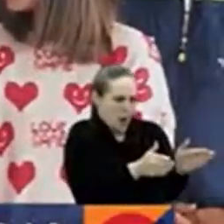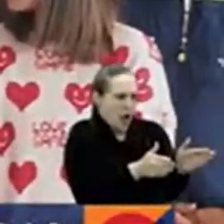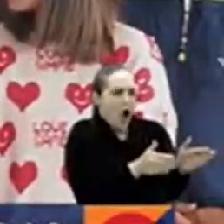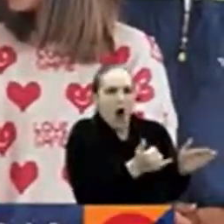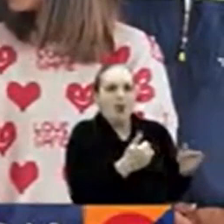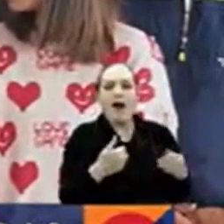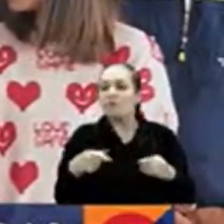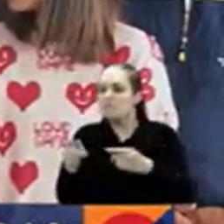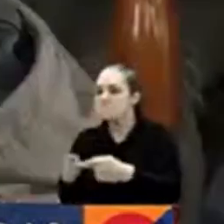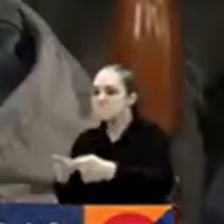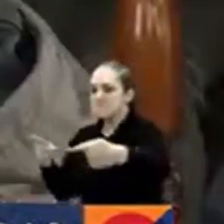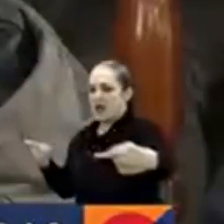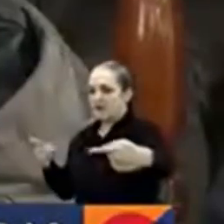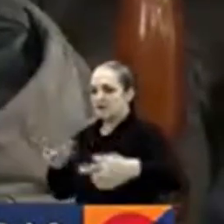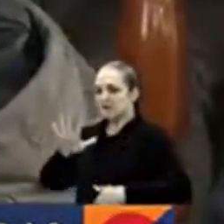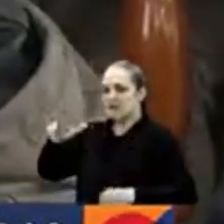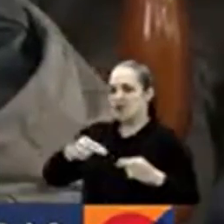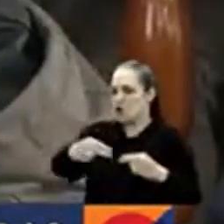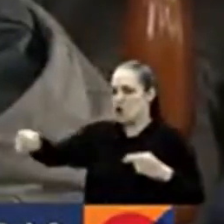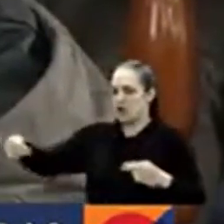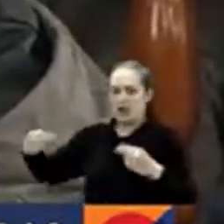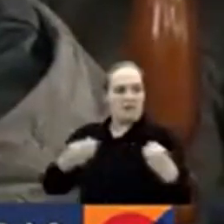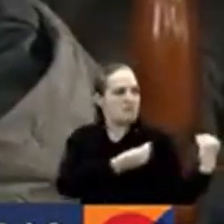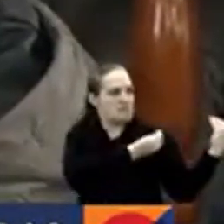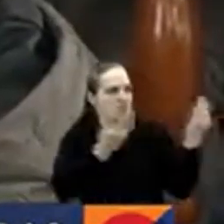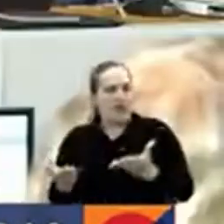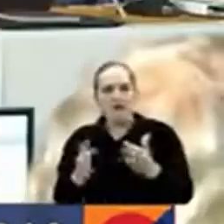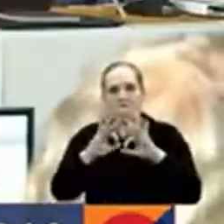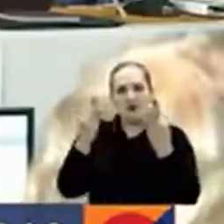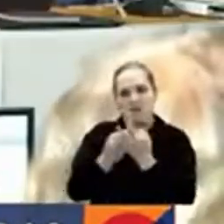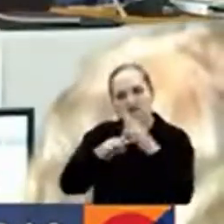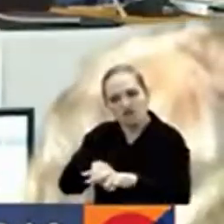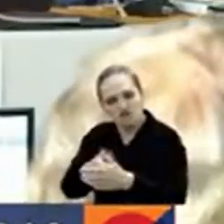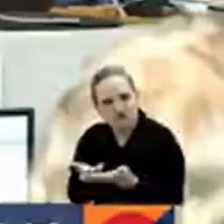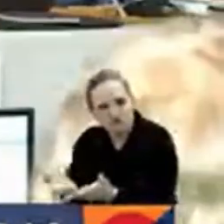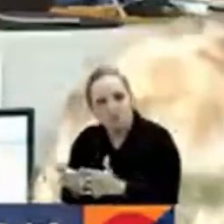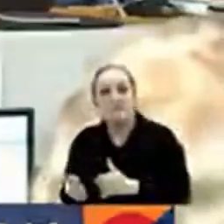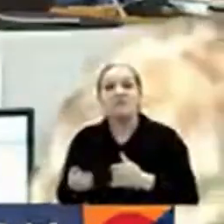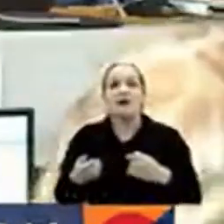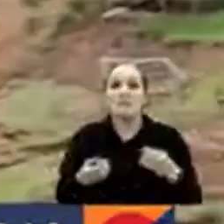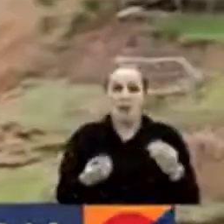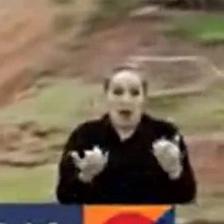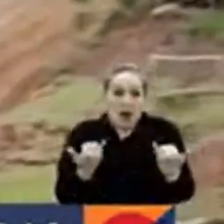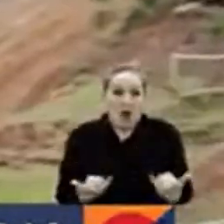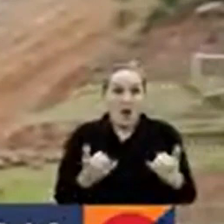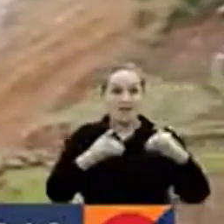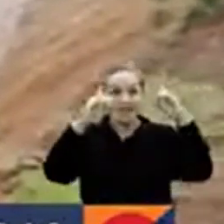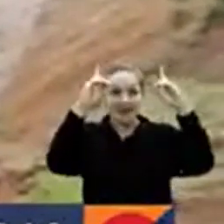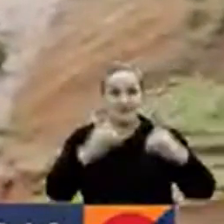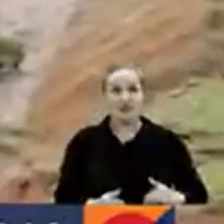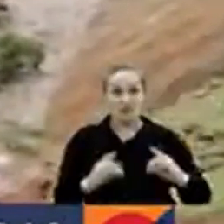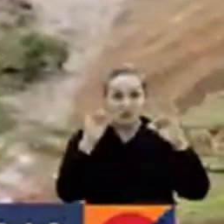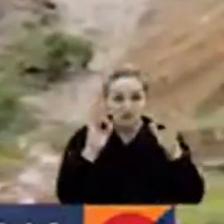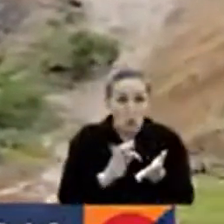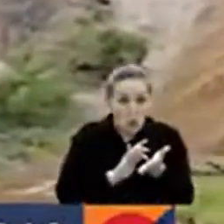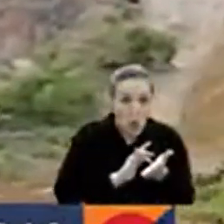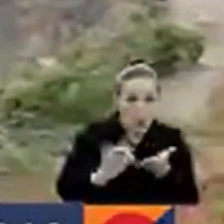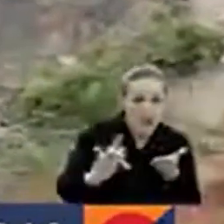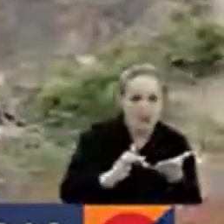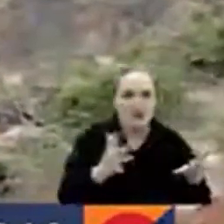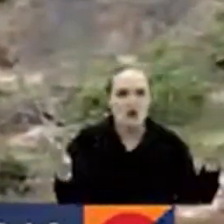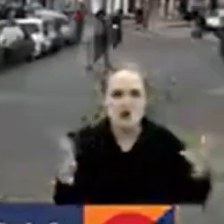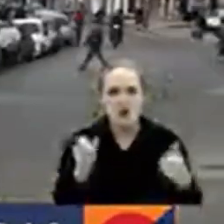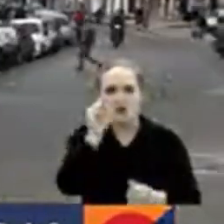hectáreas de tierra fértil. La declaratoria de emergencia de desastre, dijo el mandatario, será establecida en el sur de Cauca y en